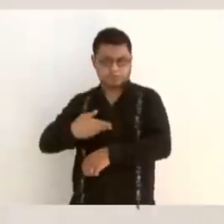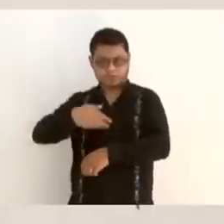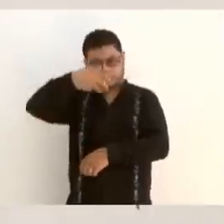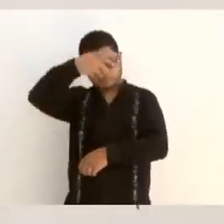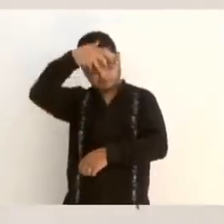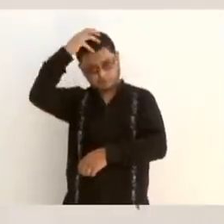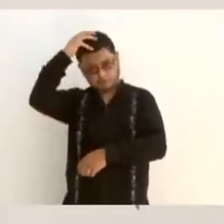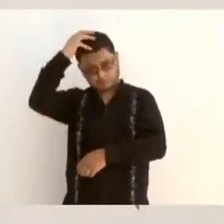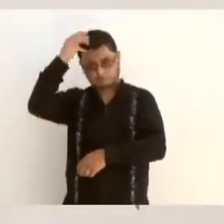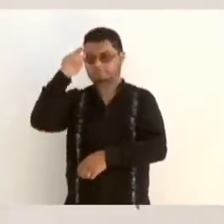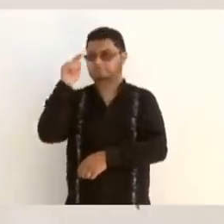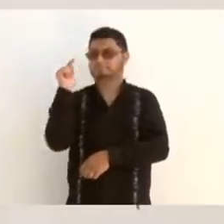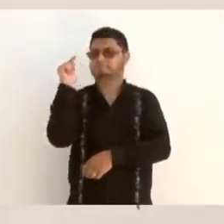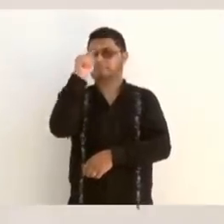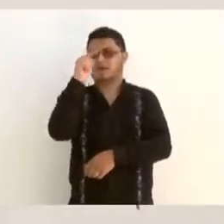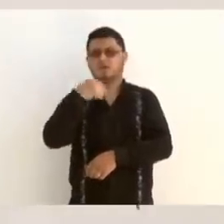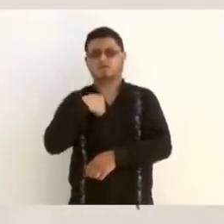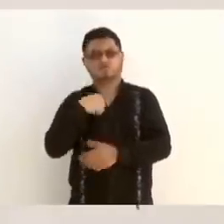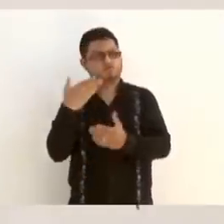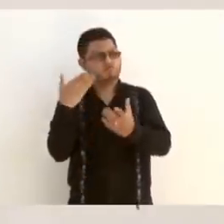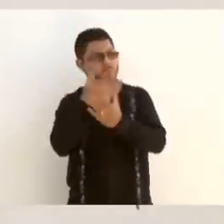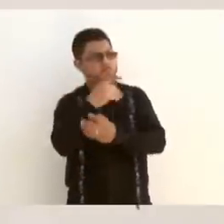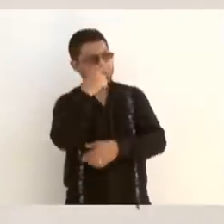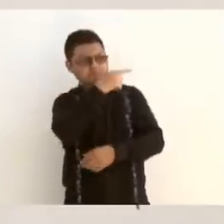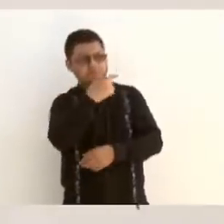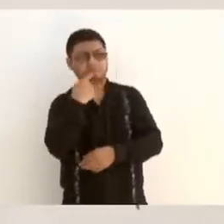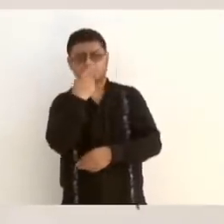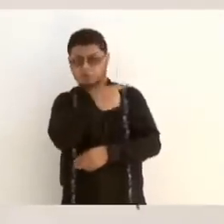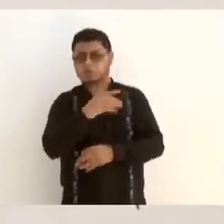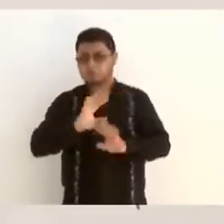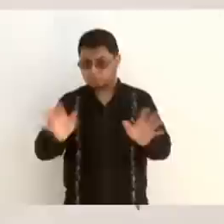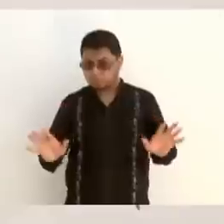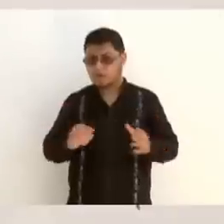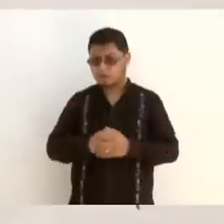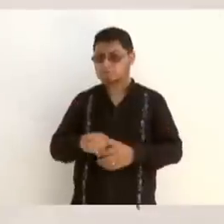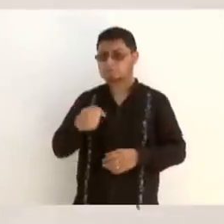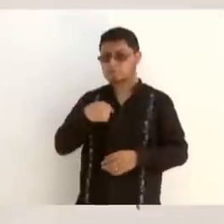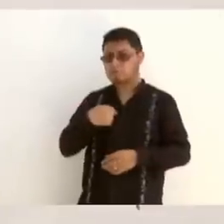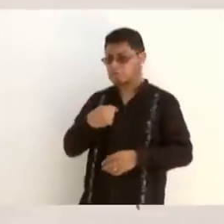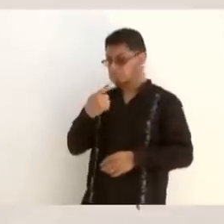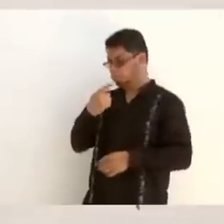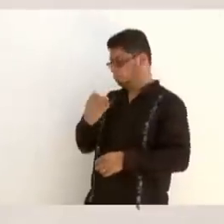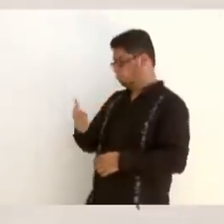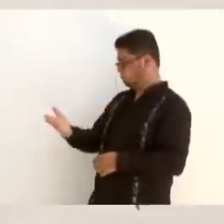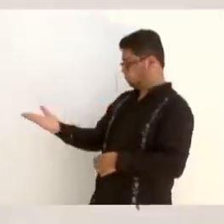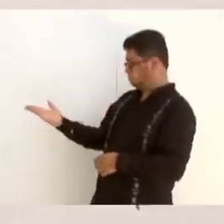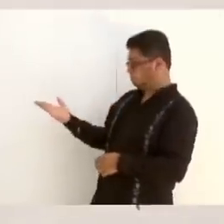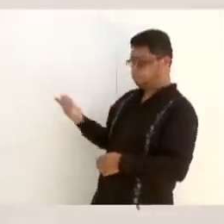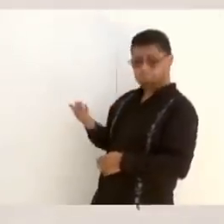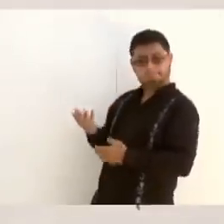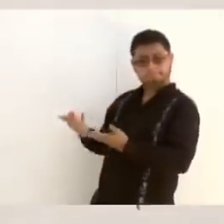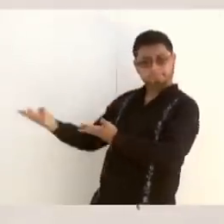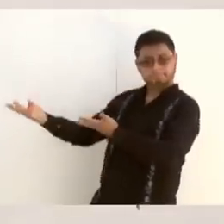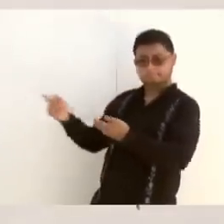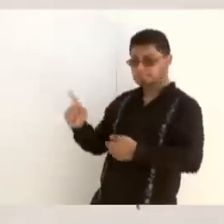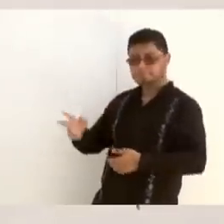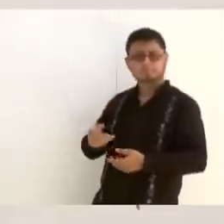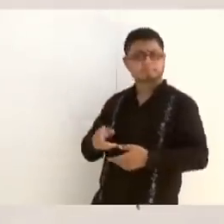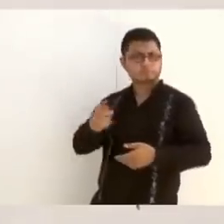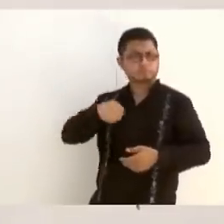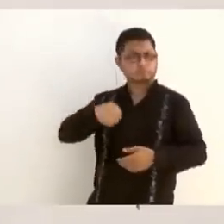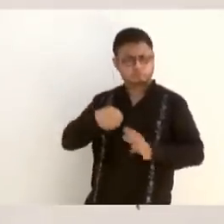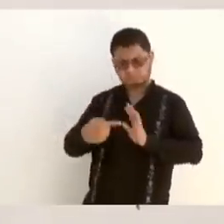cuando invité a empresarios mexicanos, me tocó presentarlos a todos y